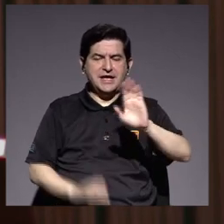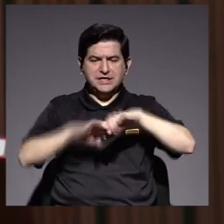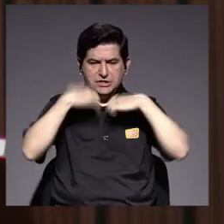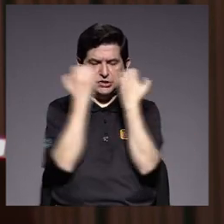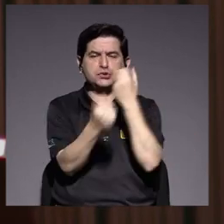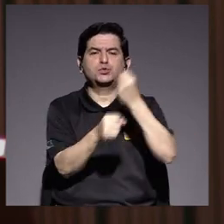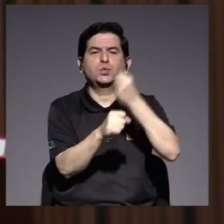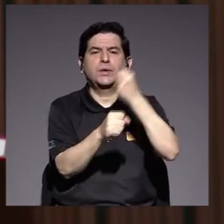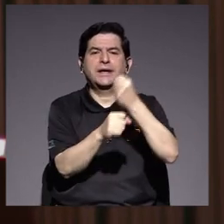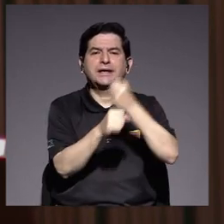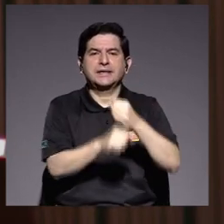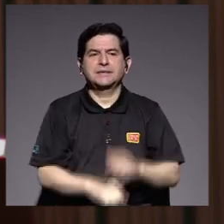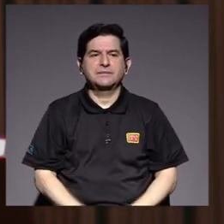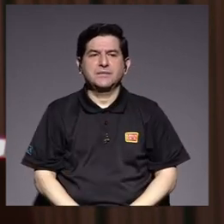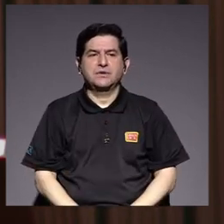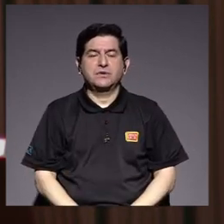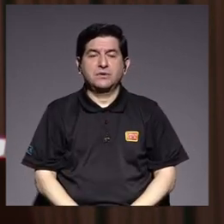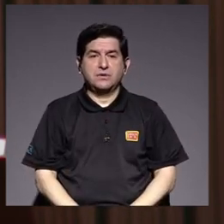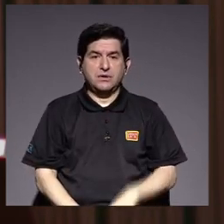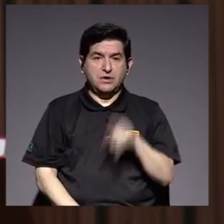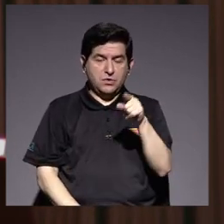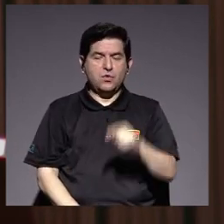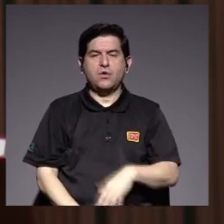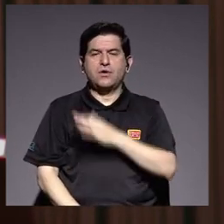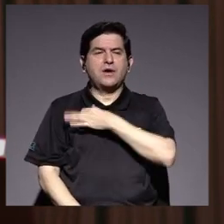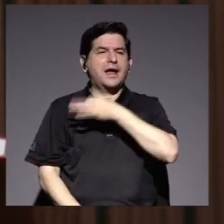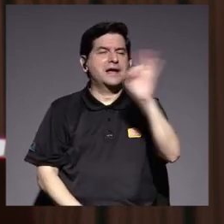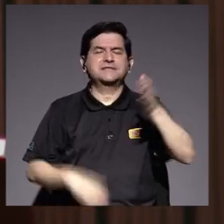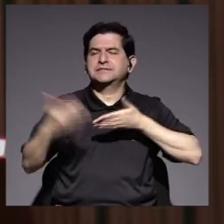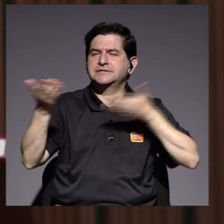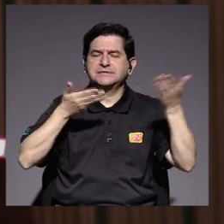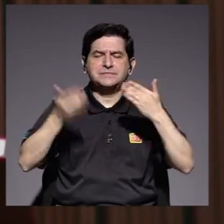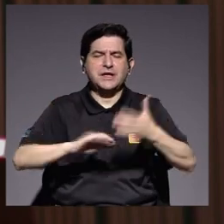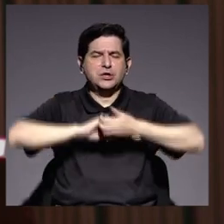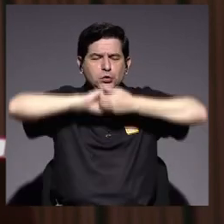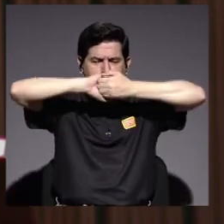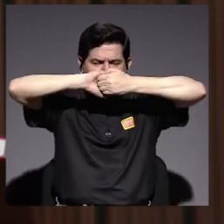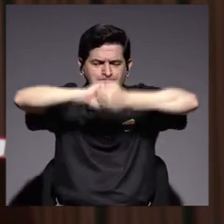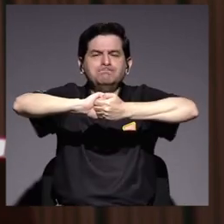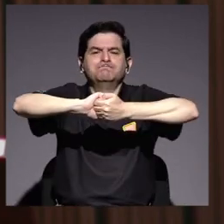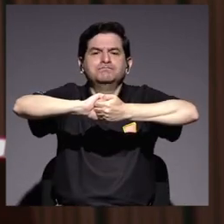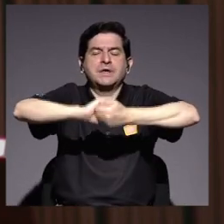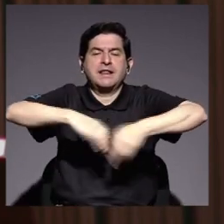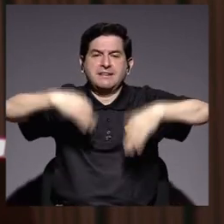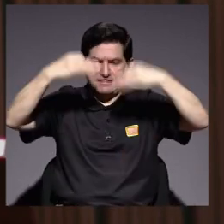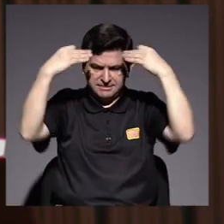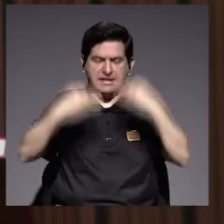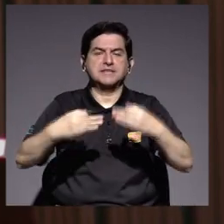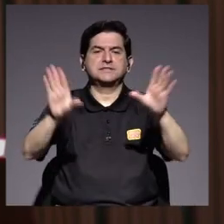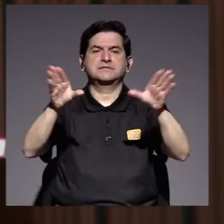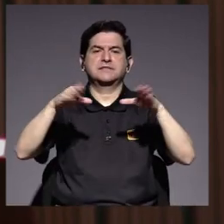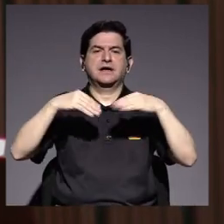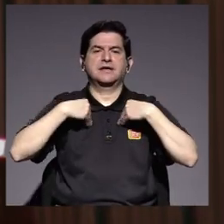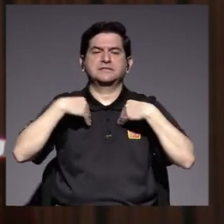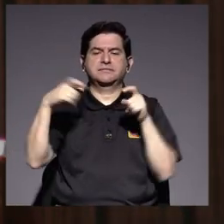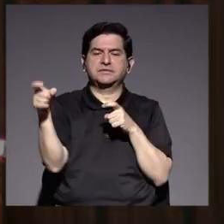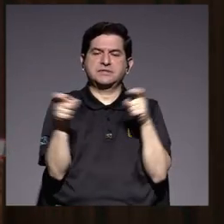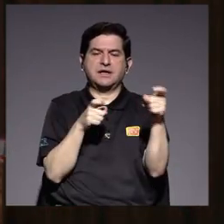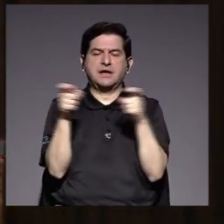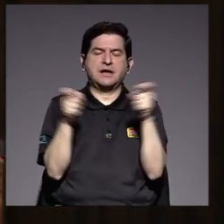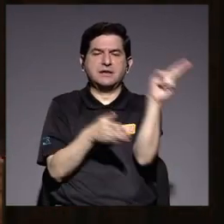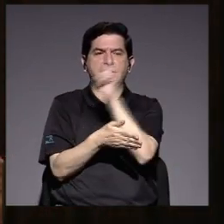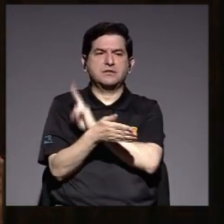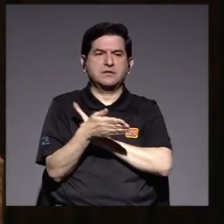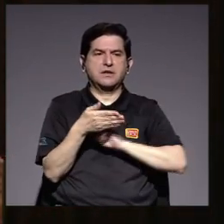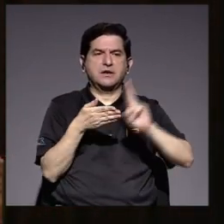de trabajo, quienes con gran espíritu de servicio y solidaridad decidieron asumir la administración de la